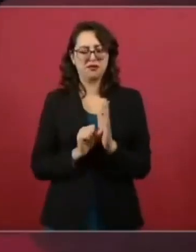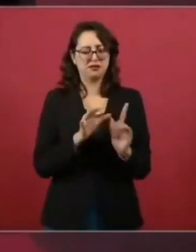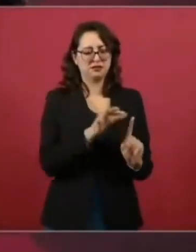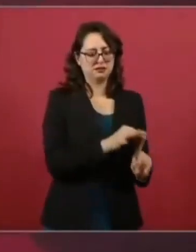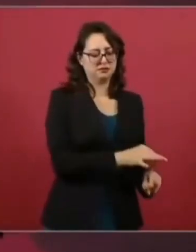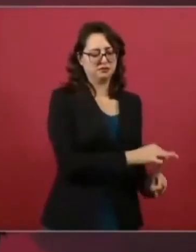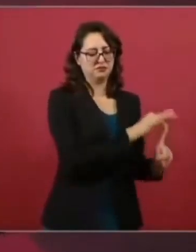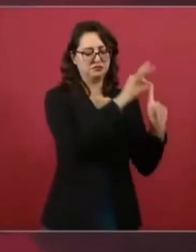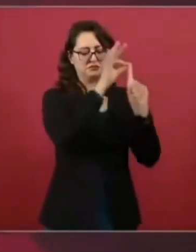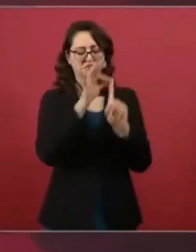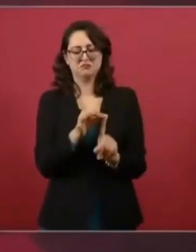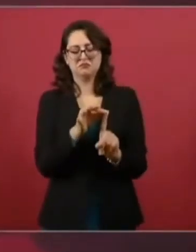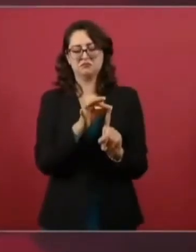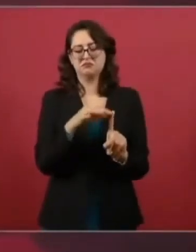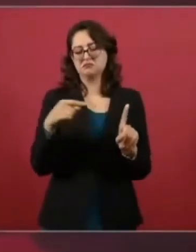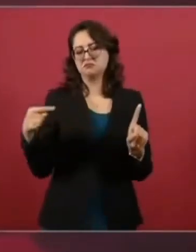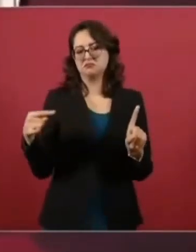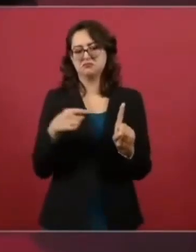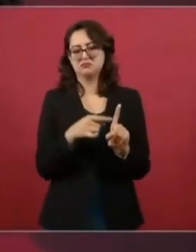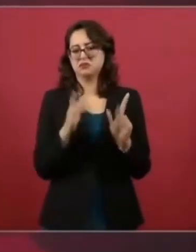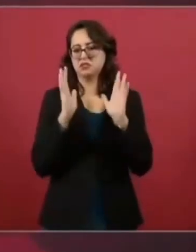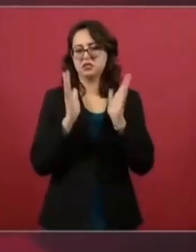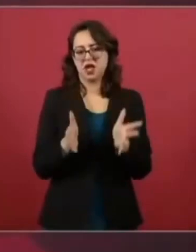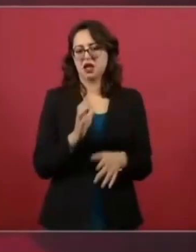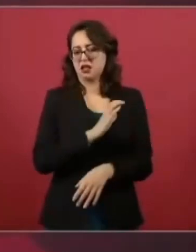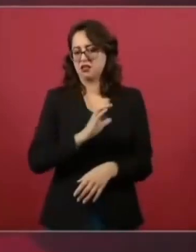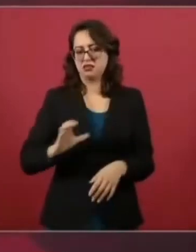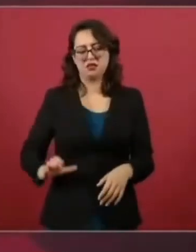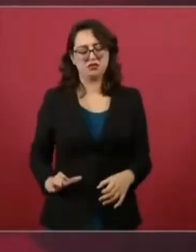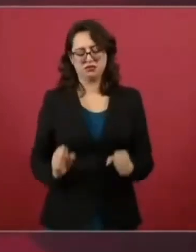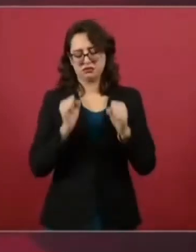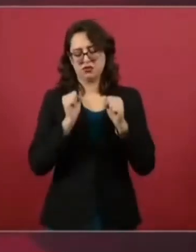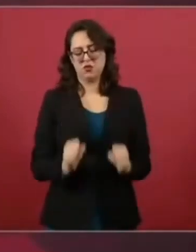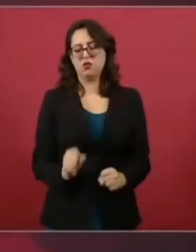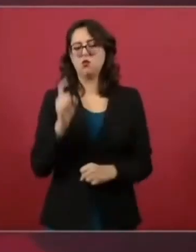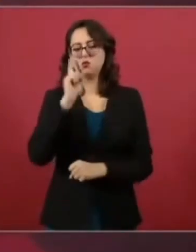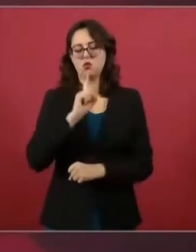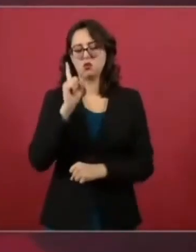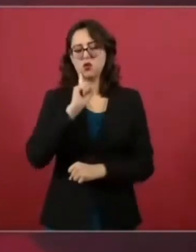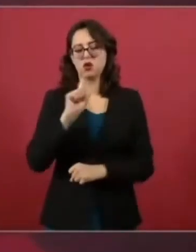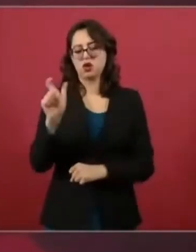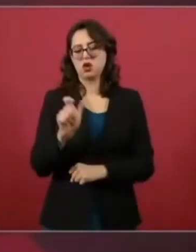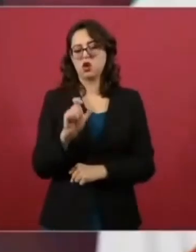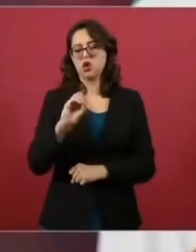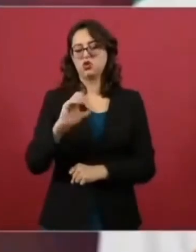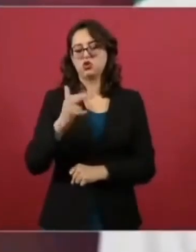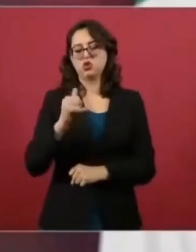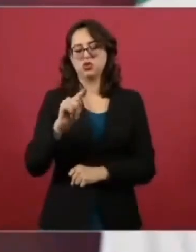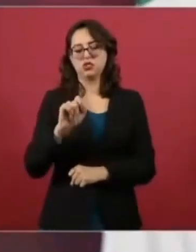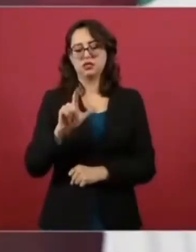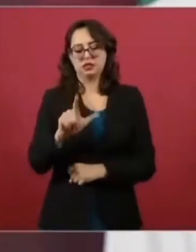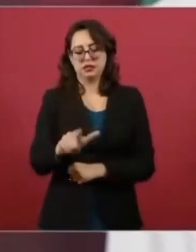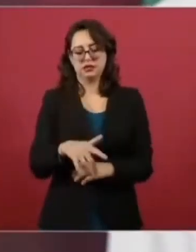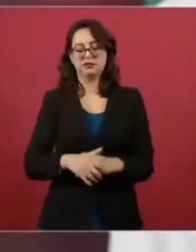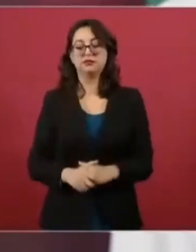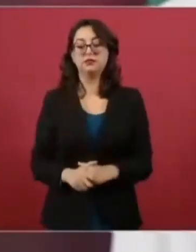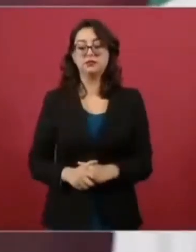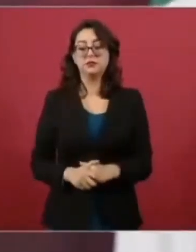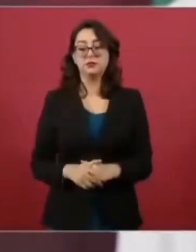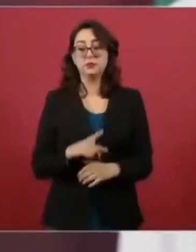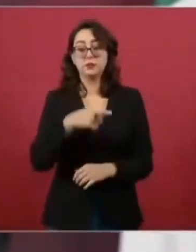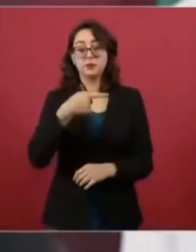Usé hasta la misma palabra, el mismo término. Y les dije, ya les voy a dar a conocer